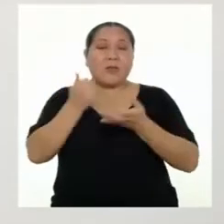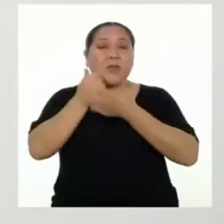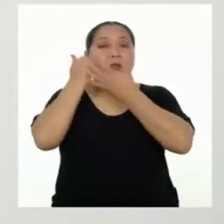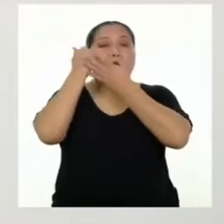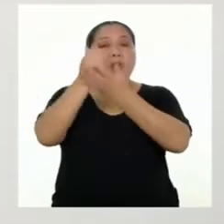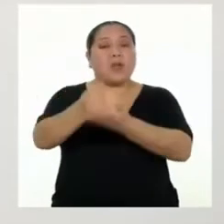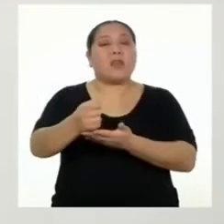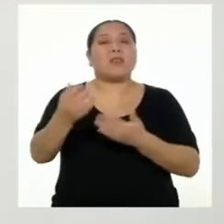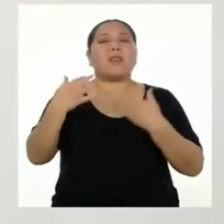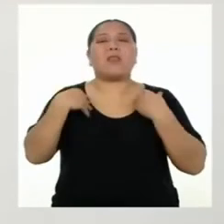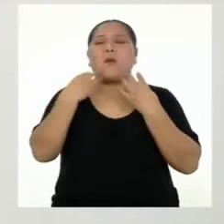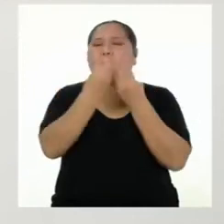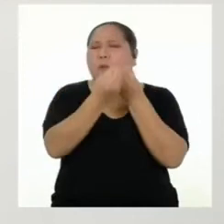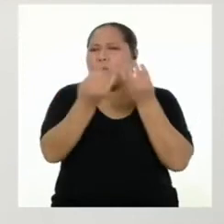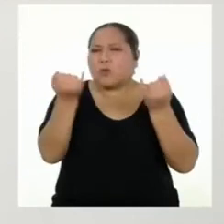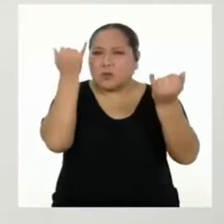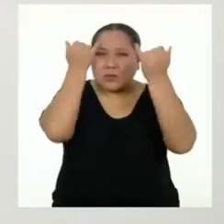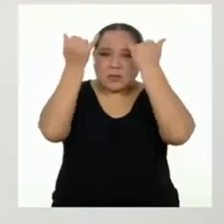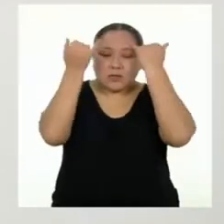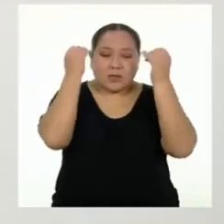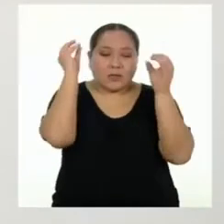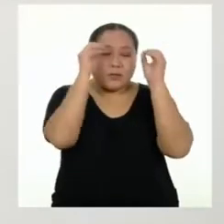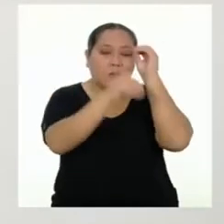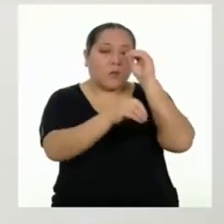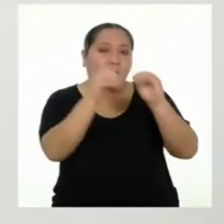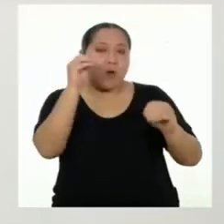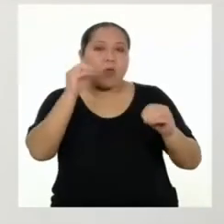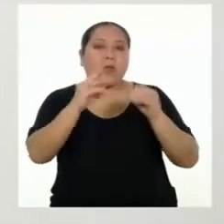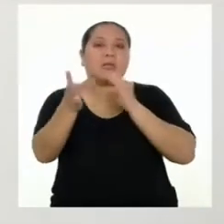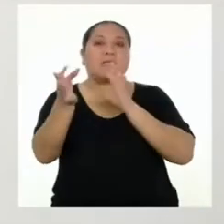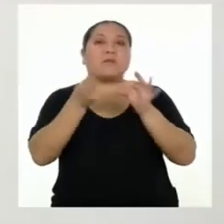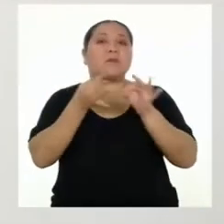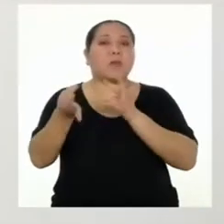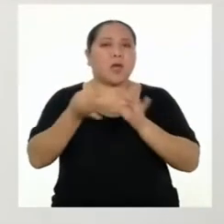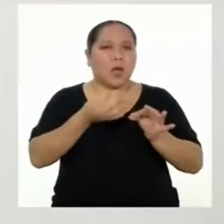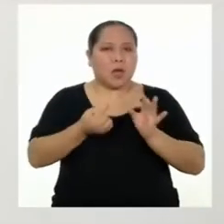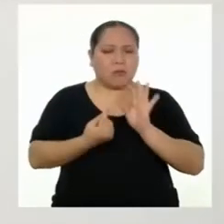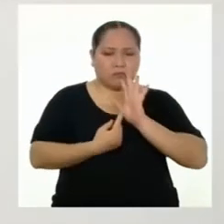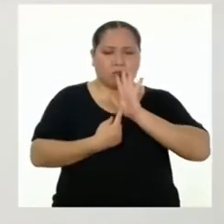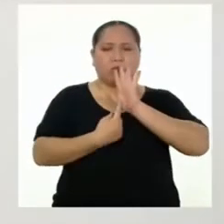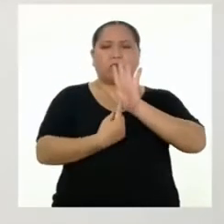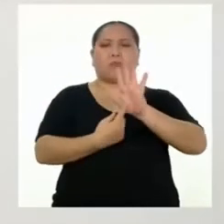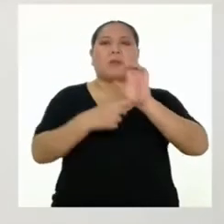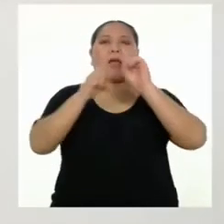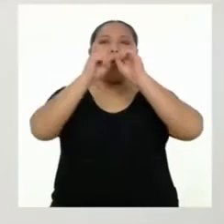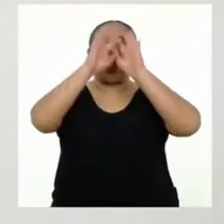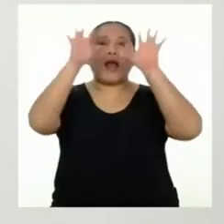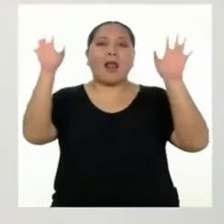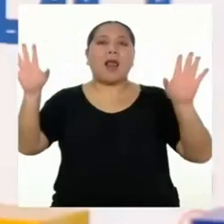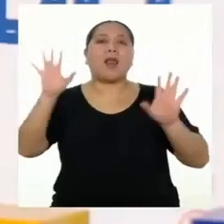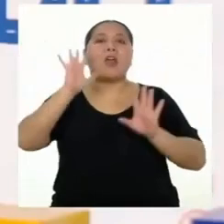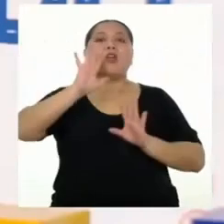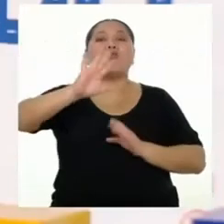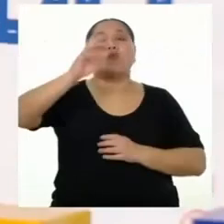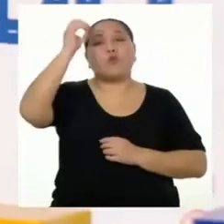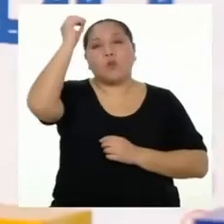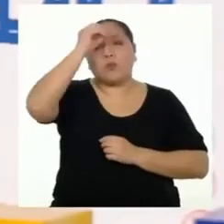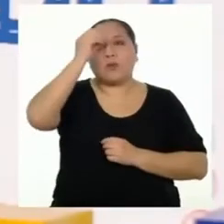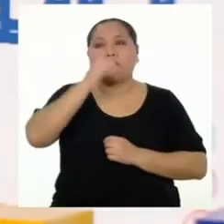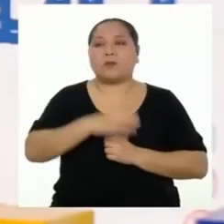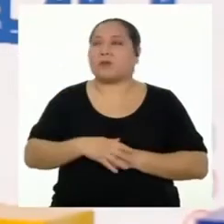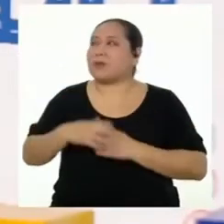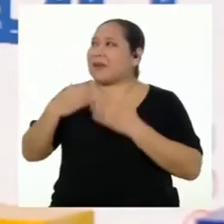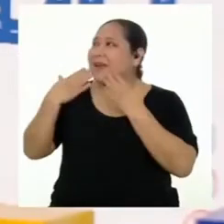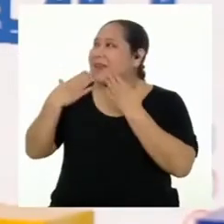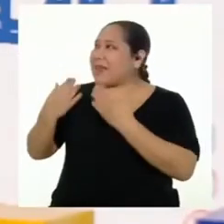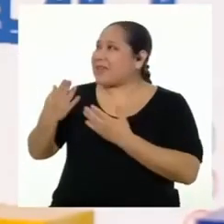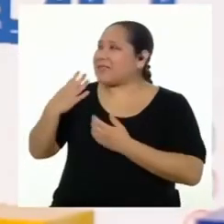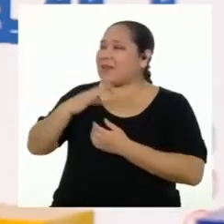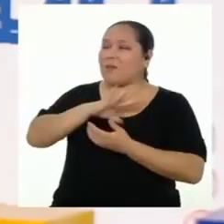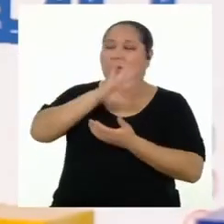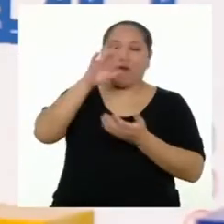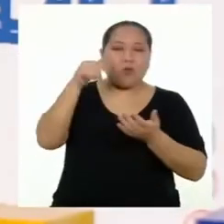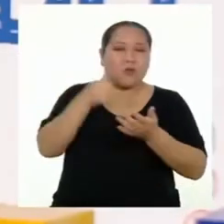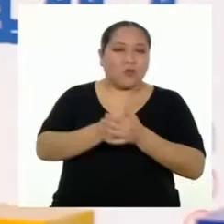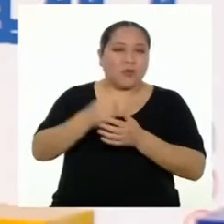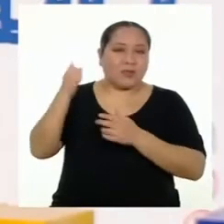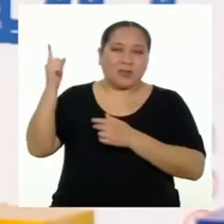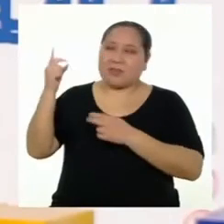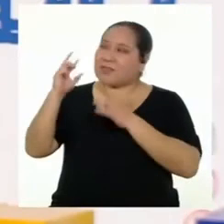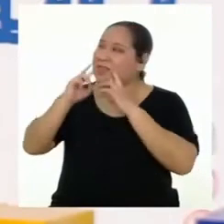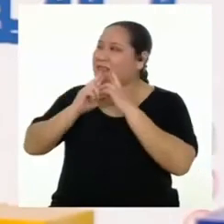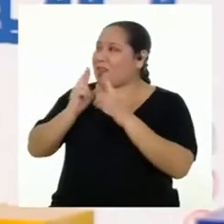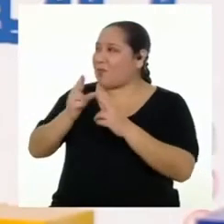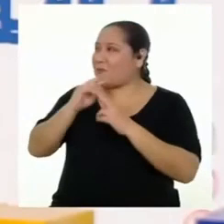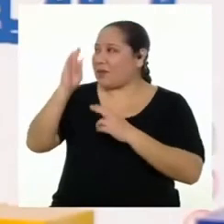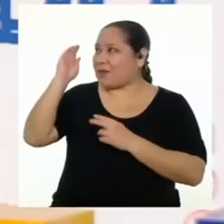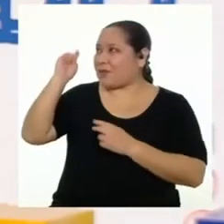más ideas para que puedas elaborar argumentos consistentes que sustenten tu posición. Muchas gracias por todas esas